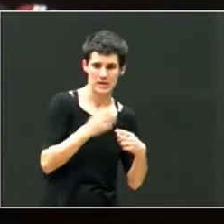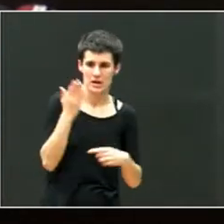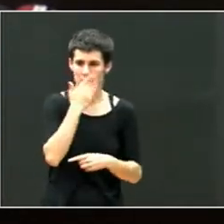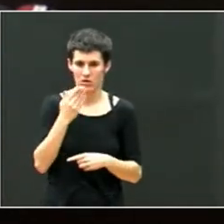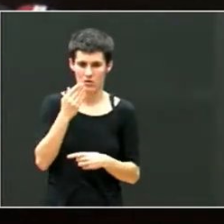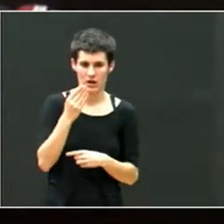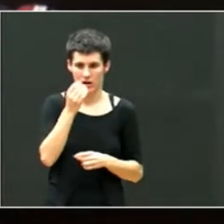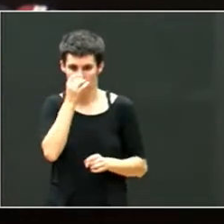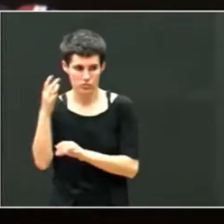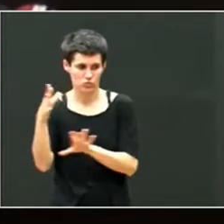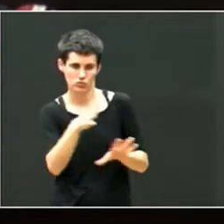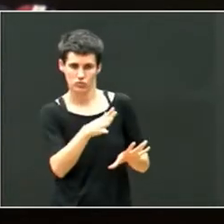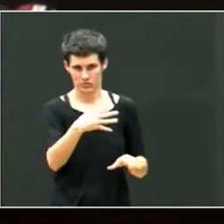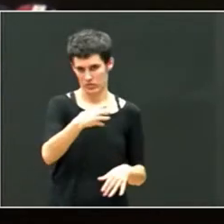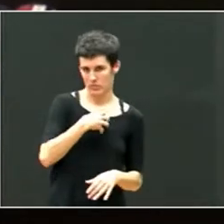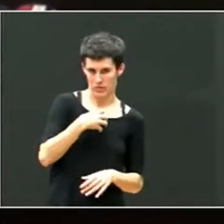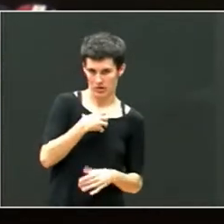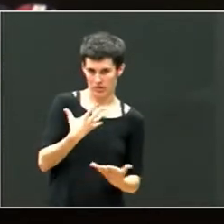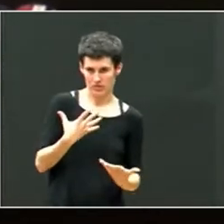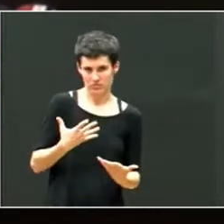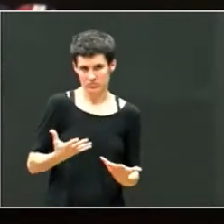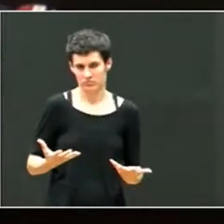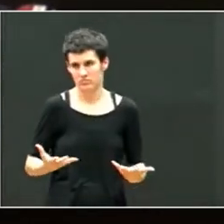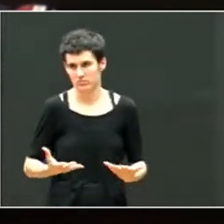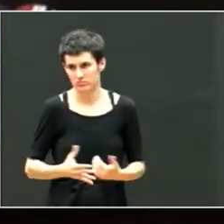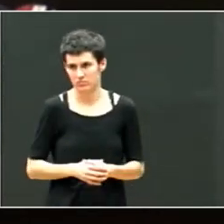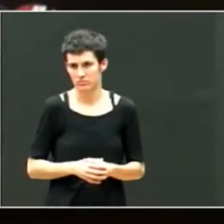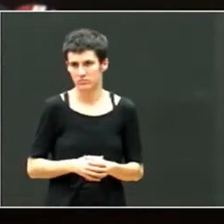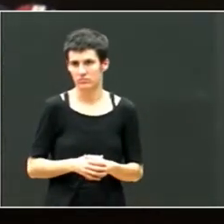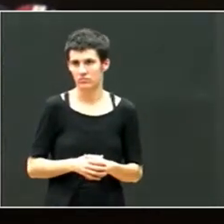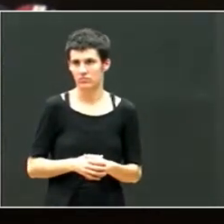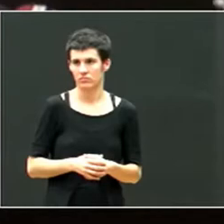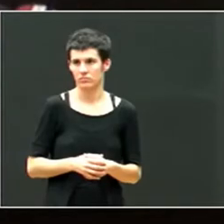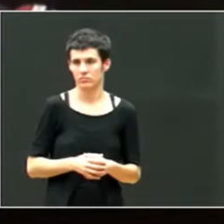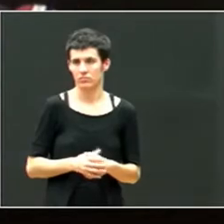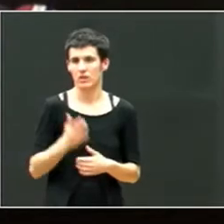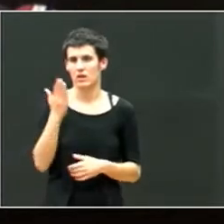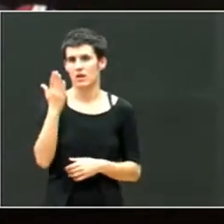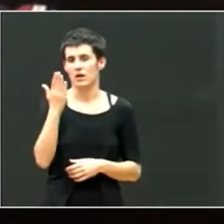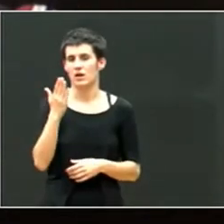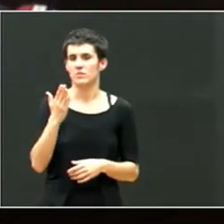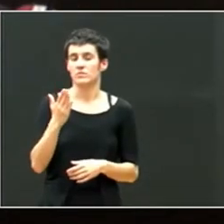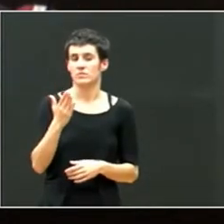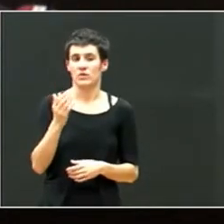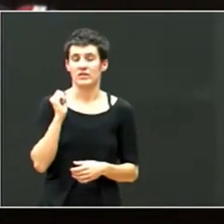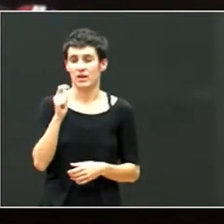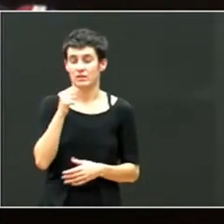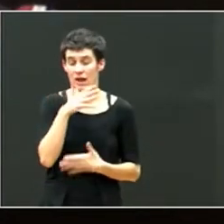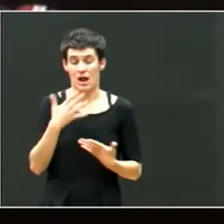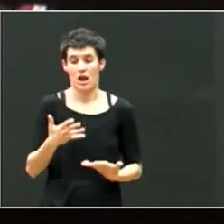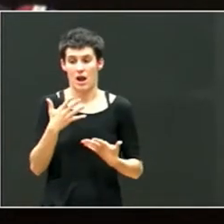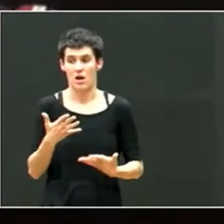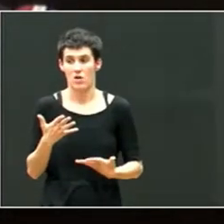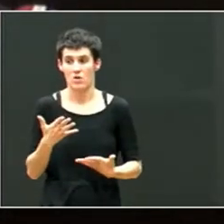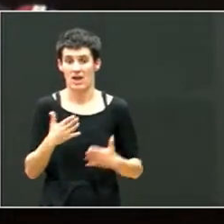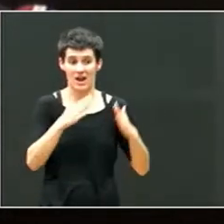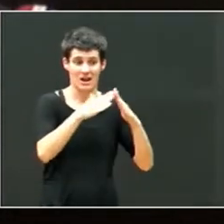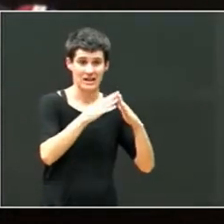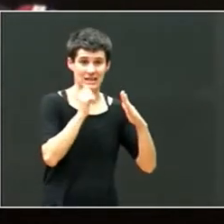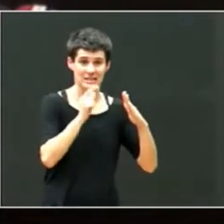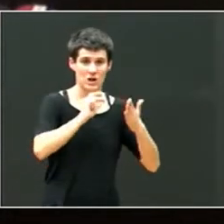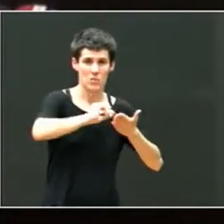porque hay más home school, esto de la escuela en casa, de lo que os imagináis. Y muchos niños,